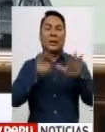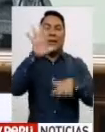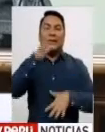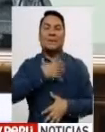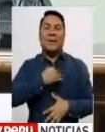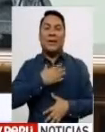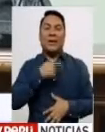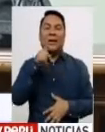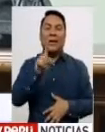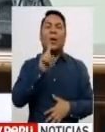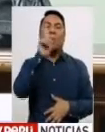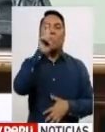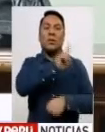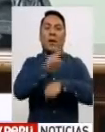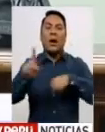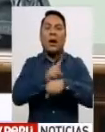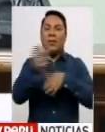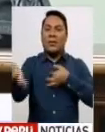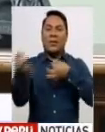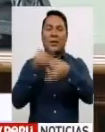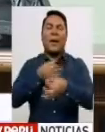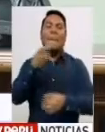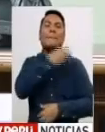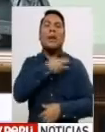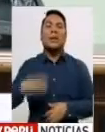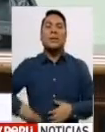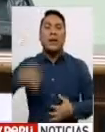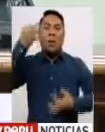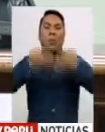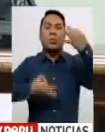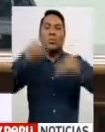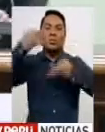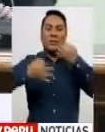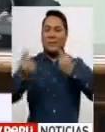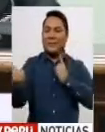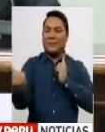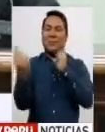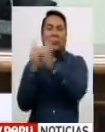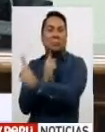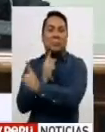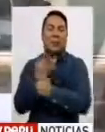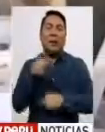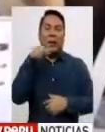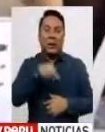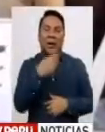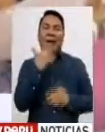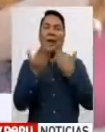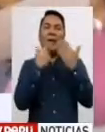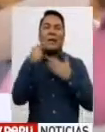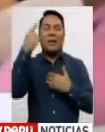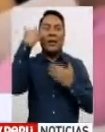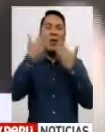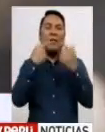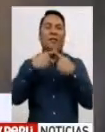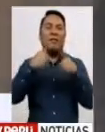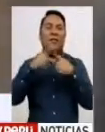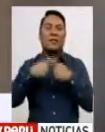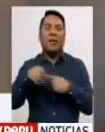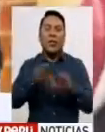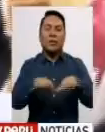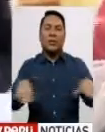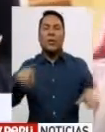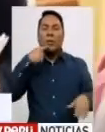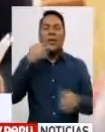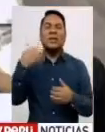asumió por una hora el papel de la ministra de Justicia, con el objetivo de llamar la atención sobre las barreras que enfrentan las niñas peruanas